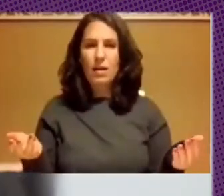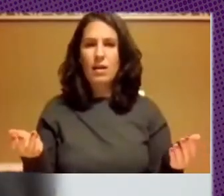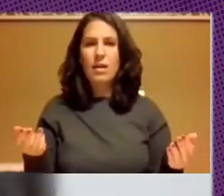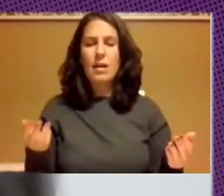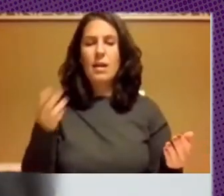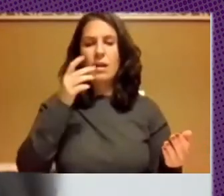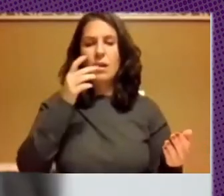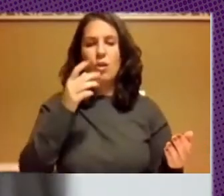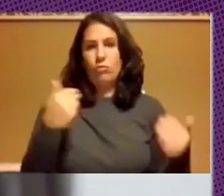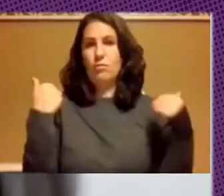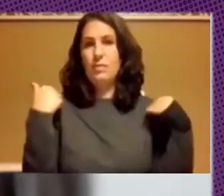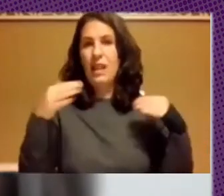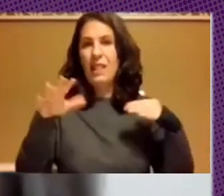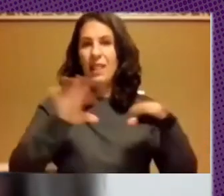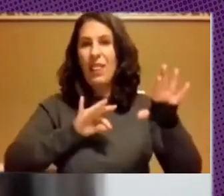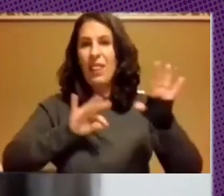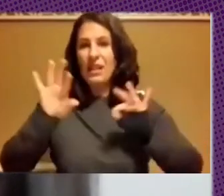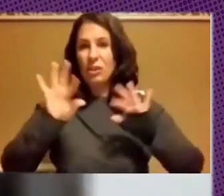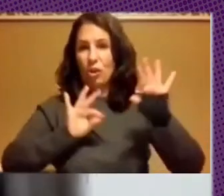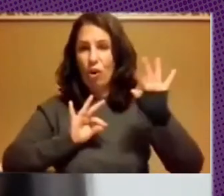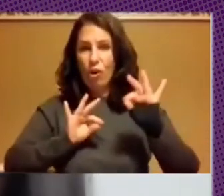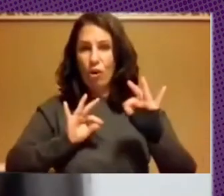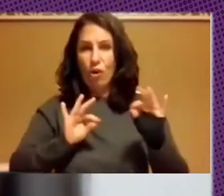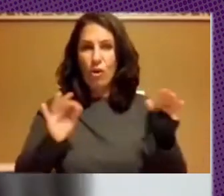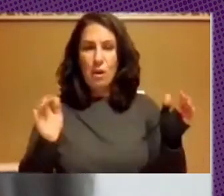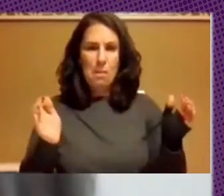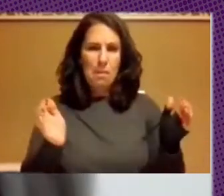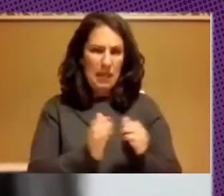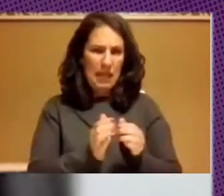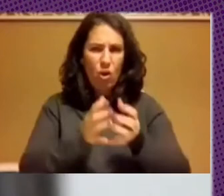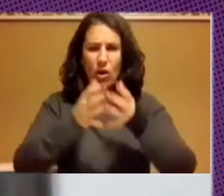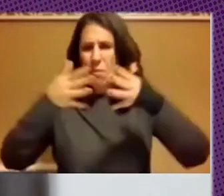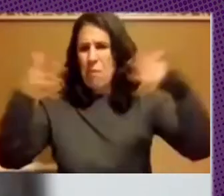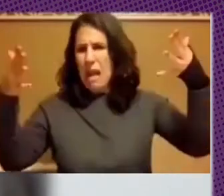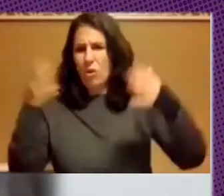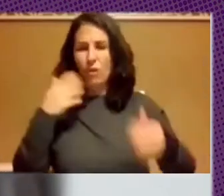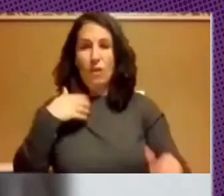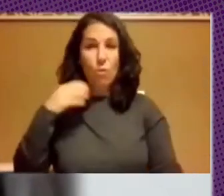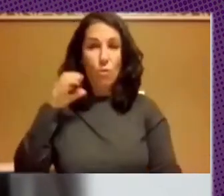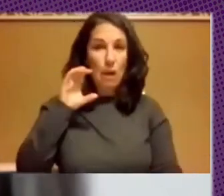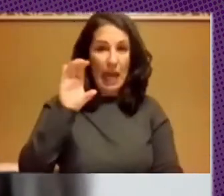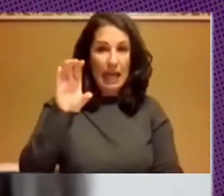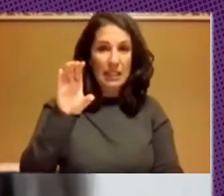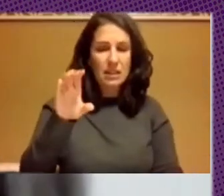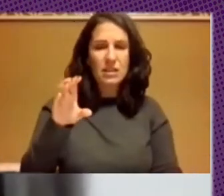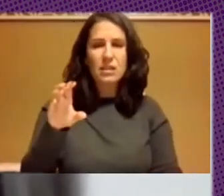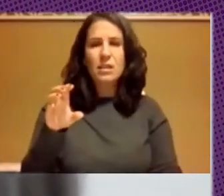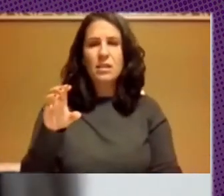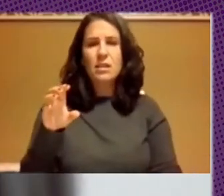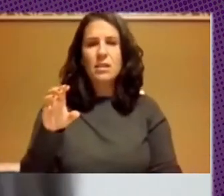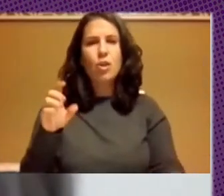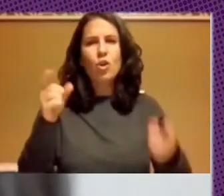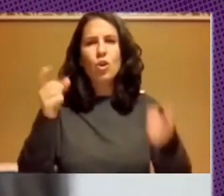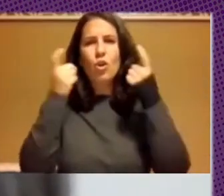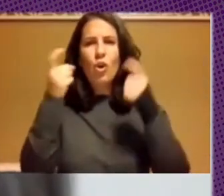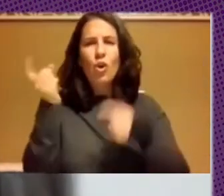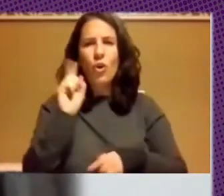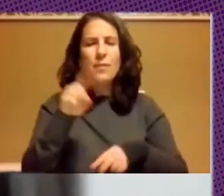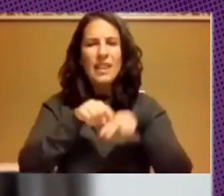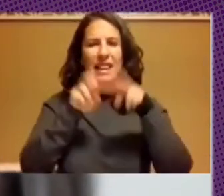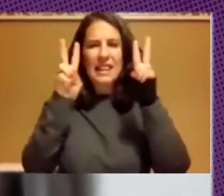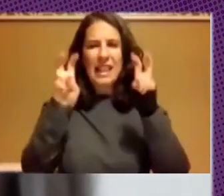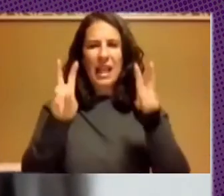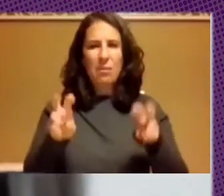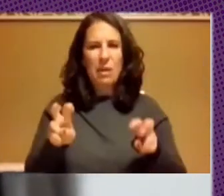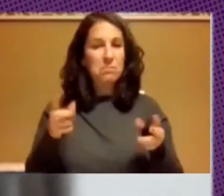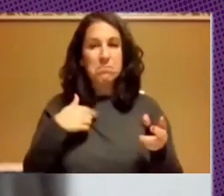decisión tanto a nivel de micro de una institución como a nivel macro de un país no están alfabetizados en torno a estos temas hay